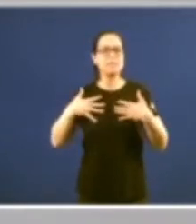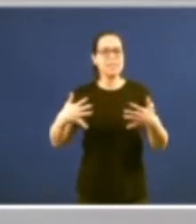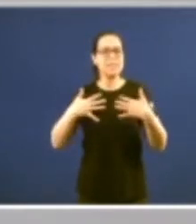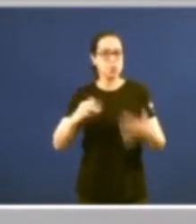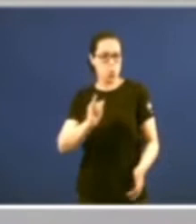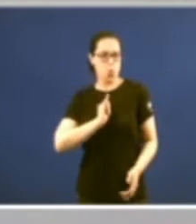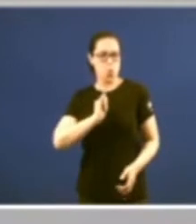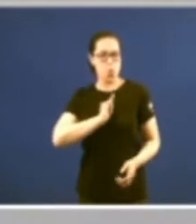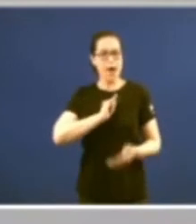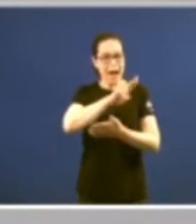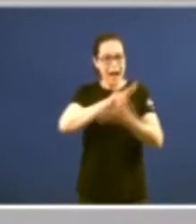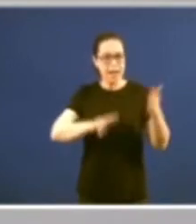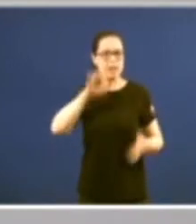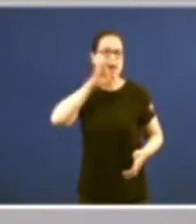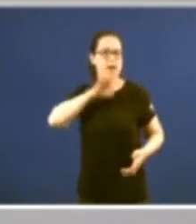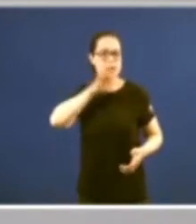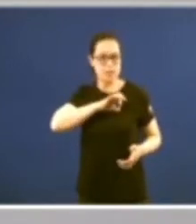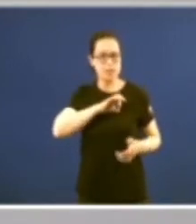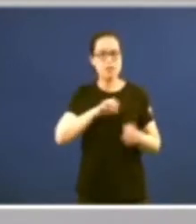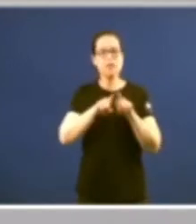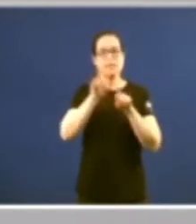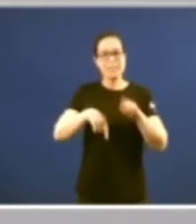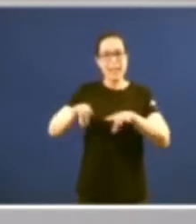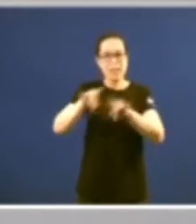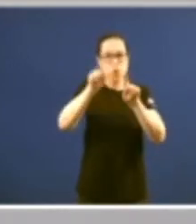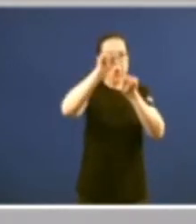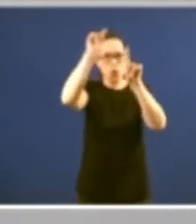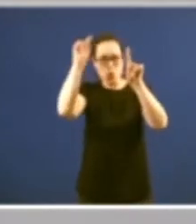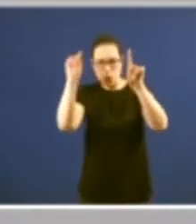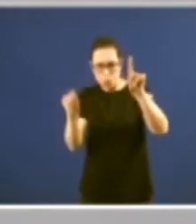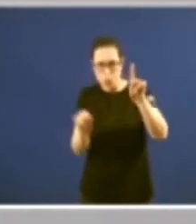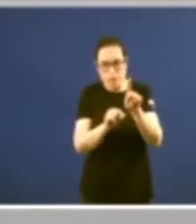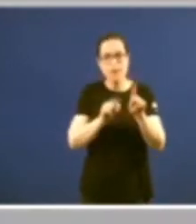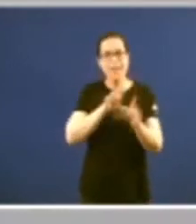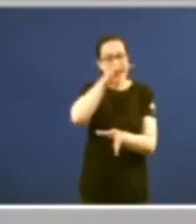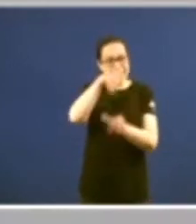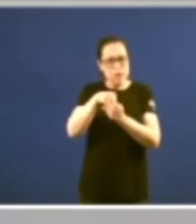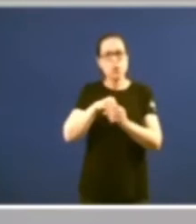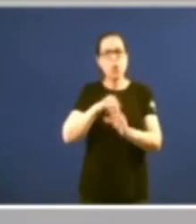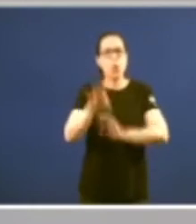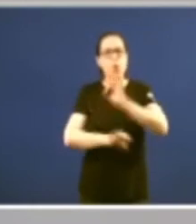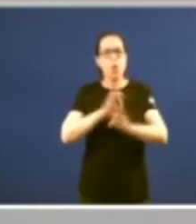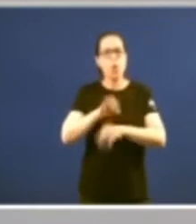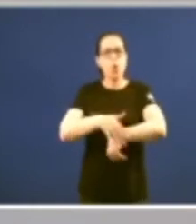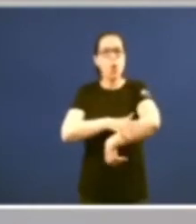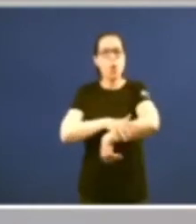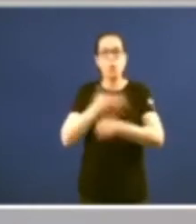Galicia de la delimitación de su territorio de los órganos de gobierno que lo integran de lo característico de lo gallego